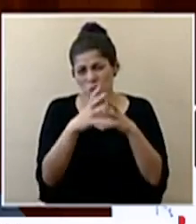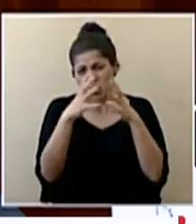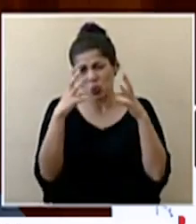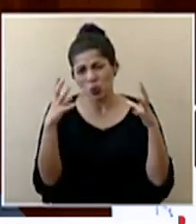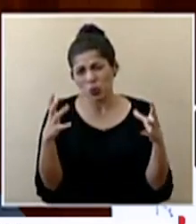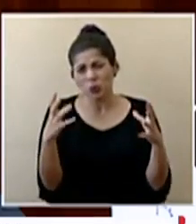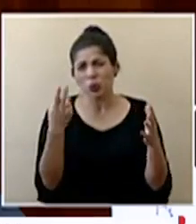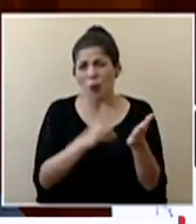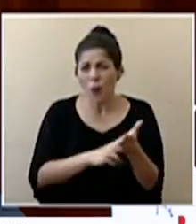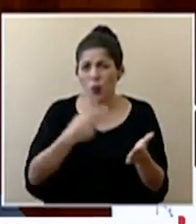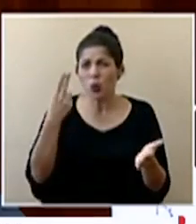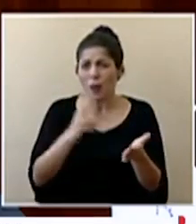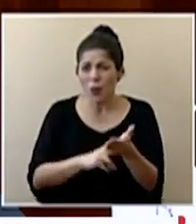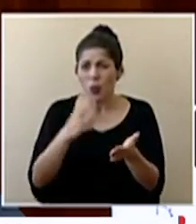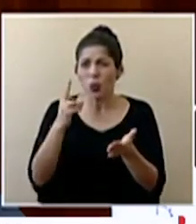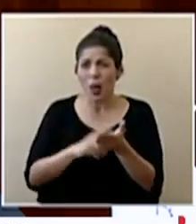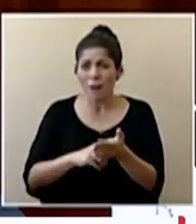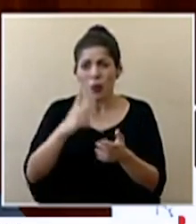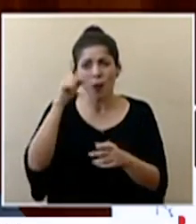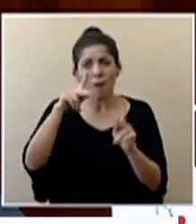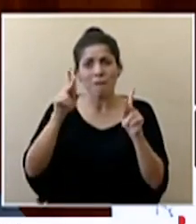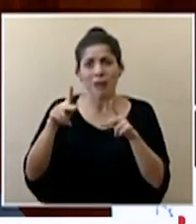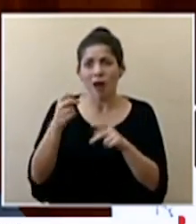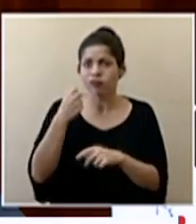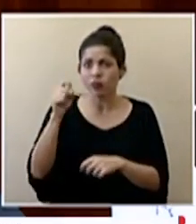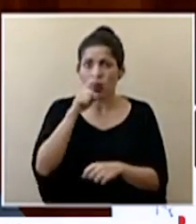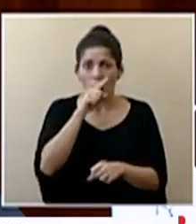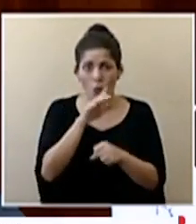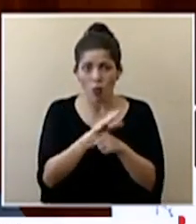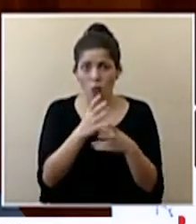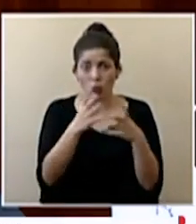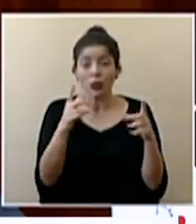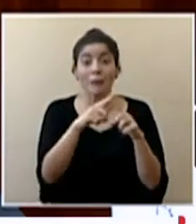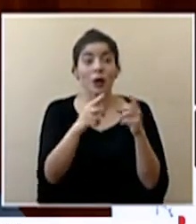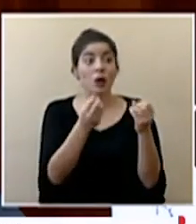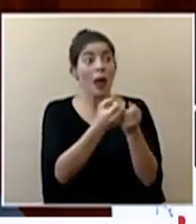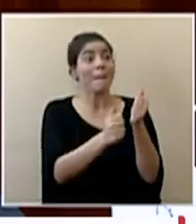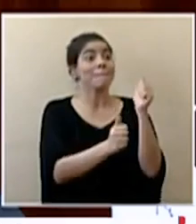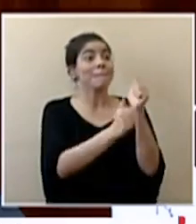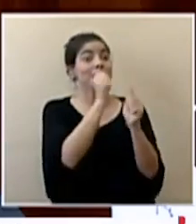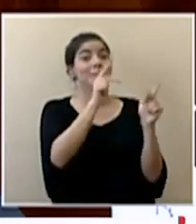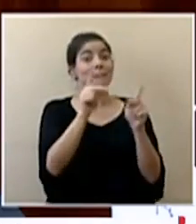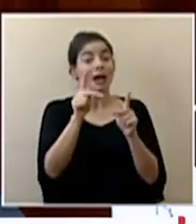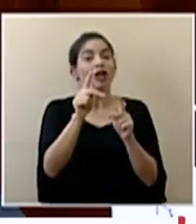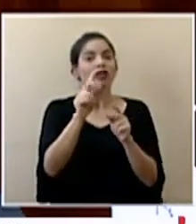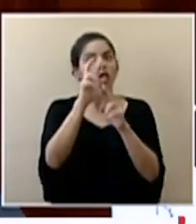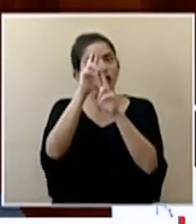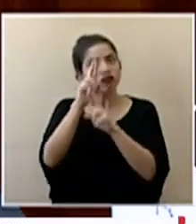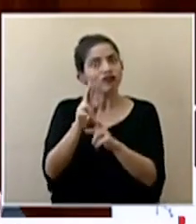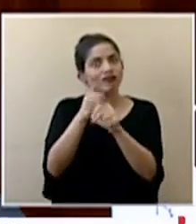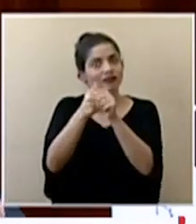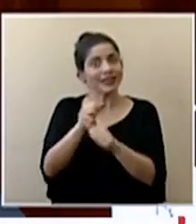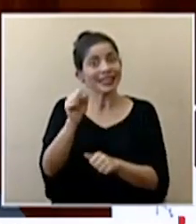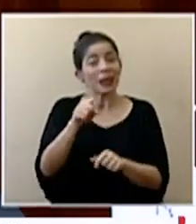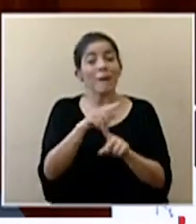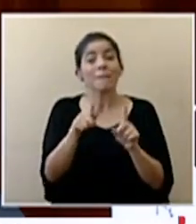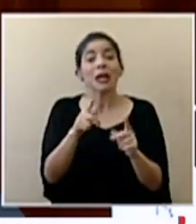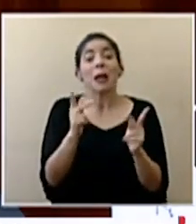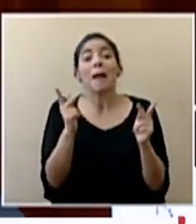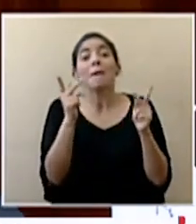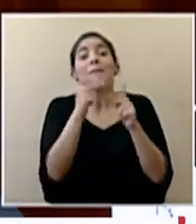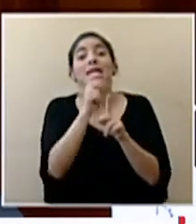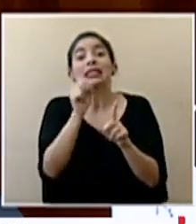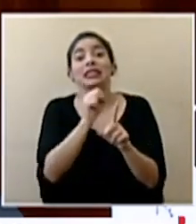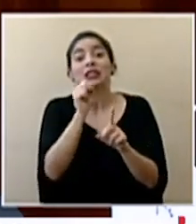de multas y de partes por incumplimiento pero la gran mayoría de la población ha estado haciendo caso pero insisto el escenario peor todavía